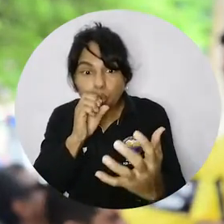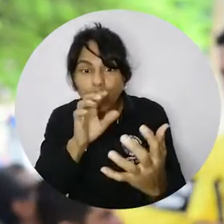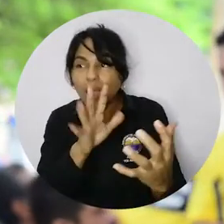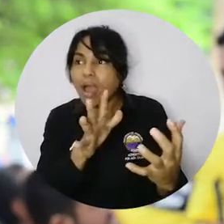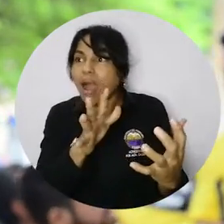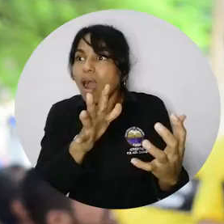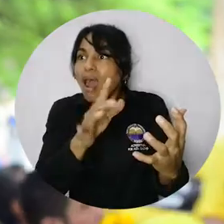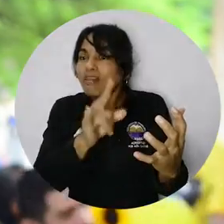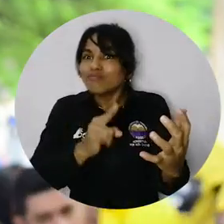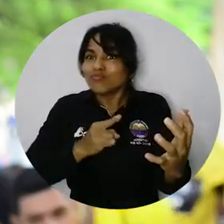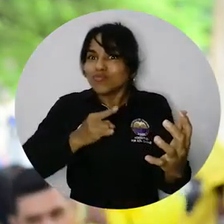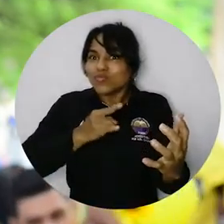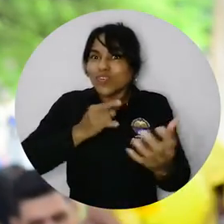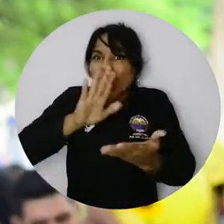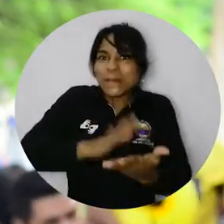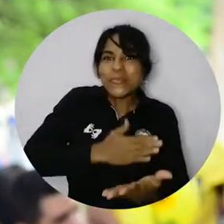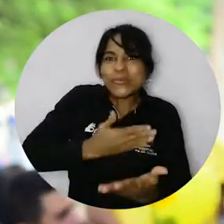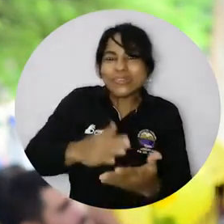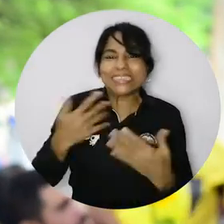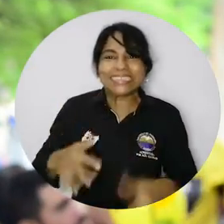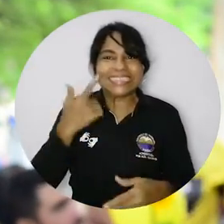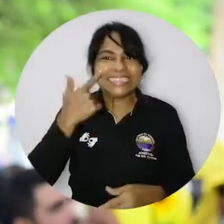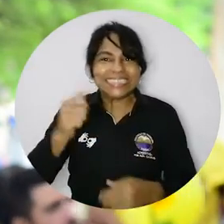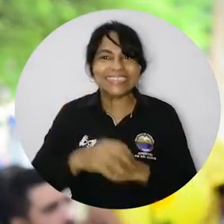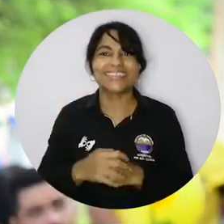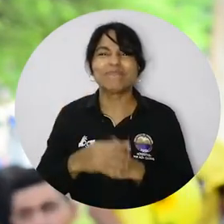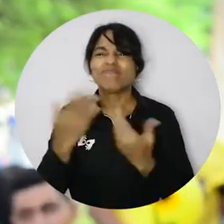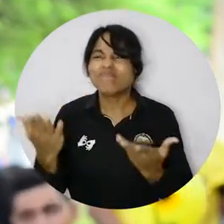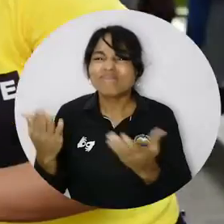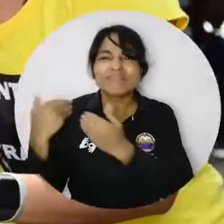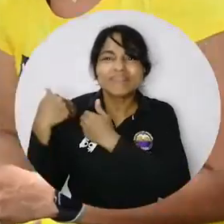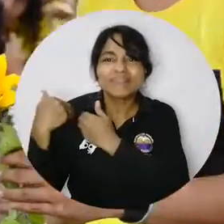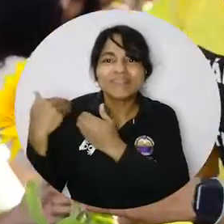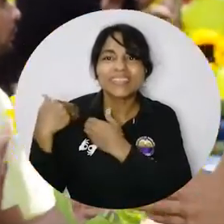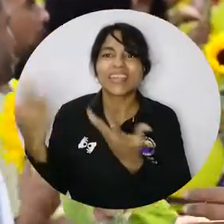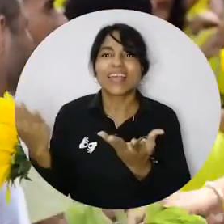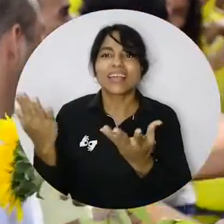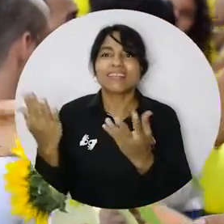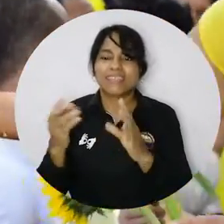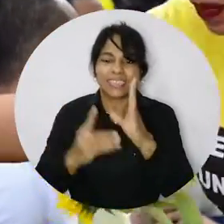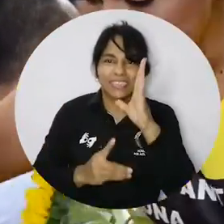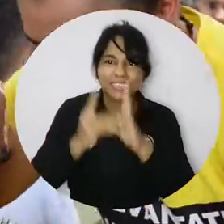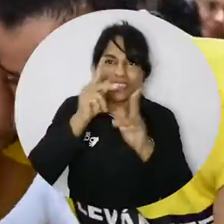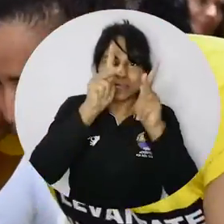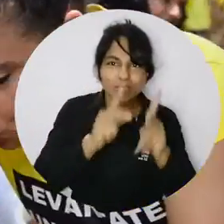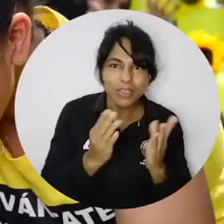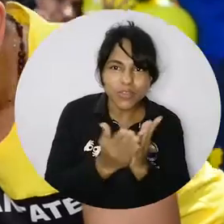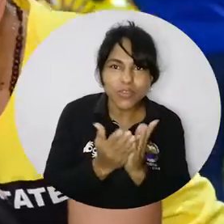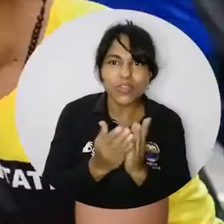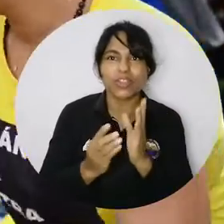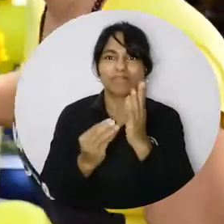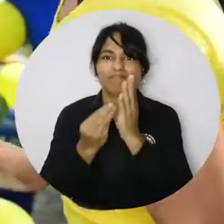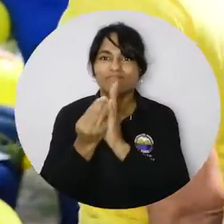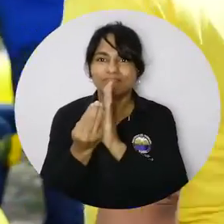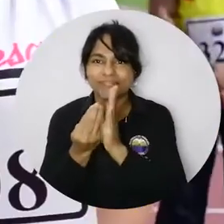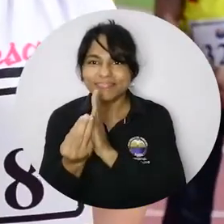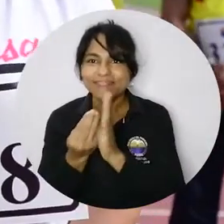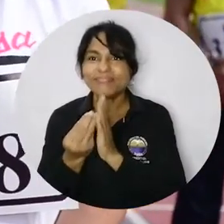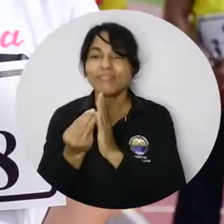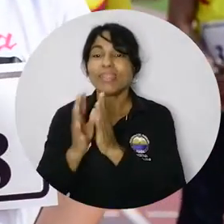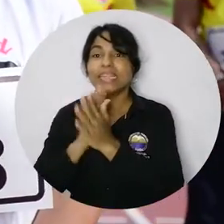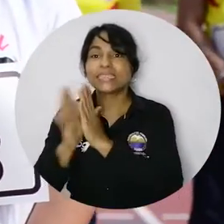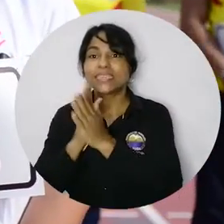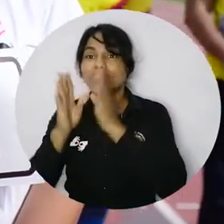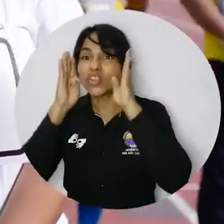sentir a través del globo las vibraciones musicales fue genial. Las actividades fueron lideradas por la Dirección de Desarrollo Estudiantil, la